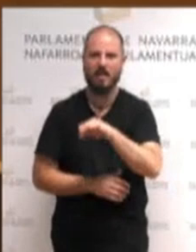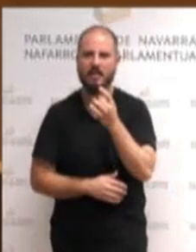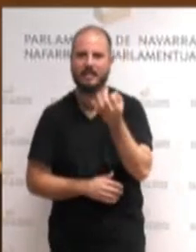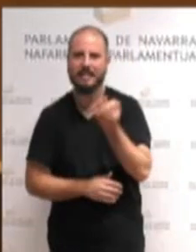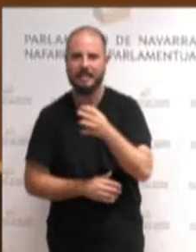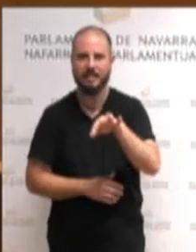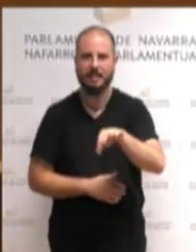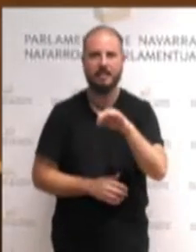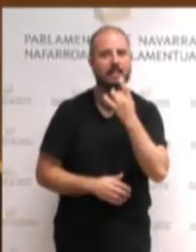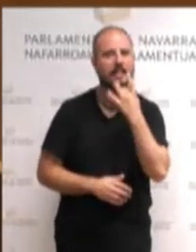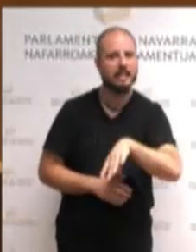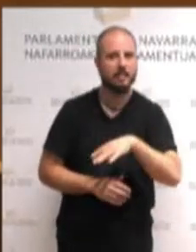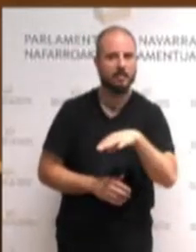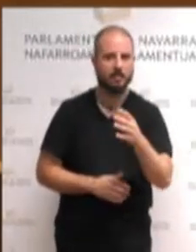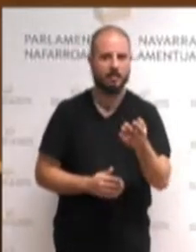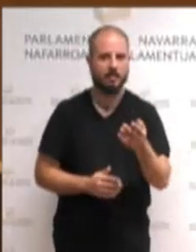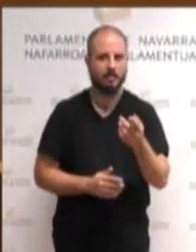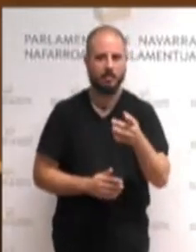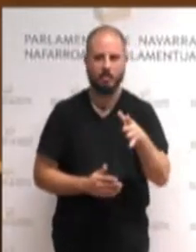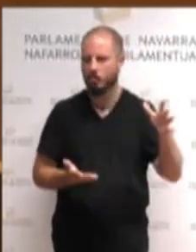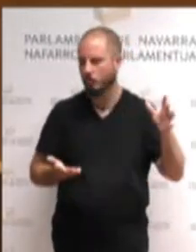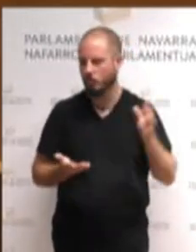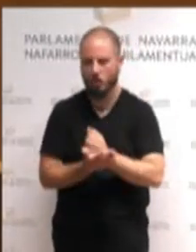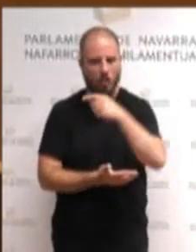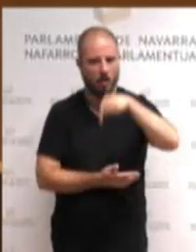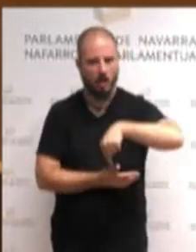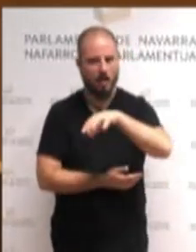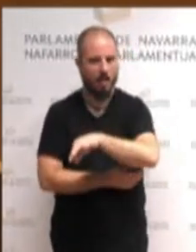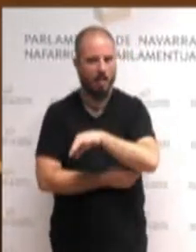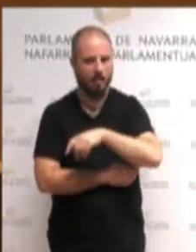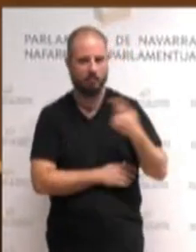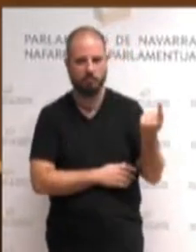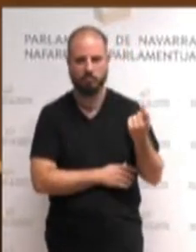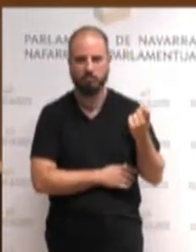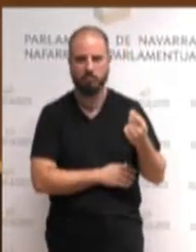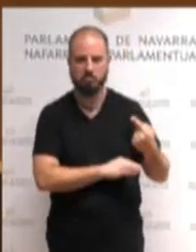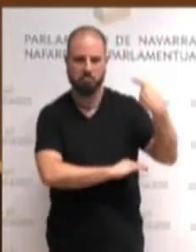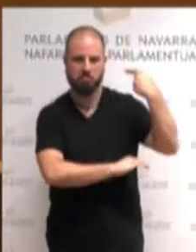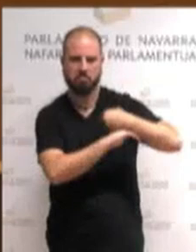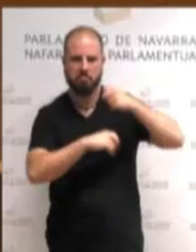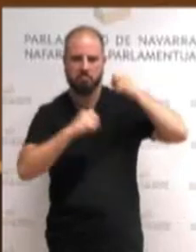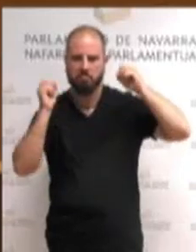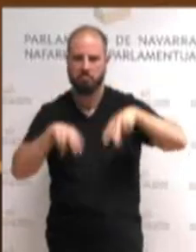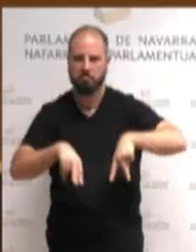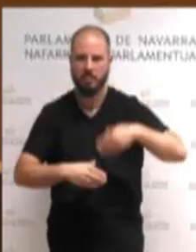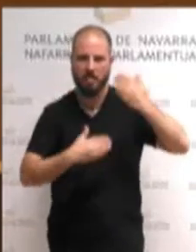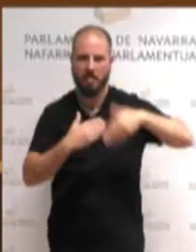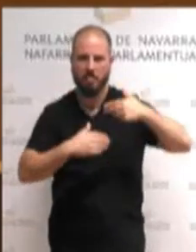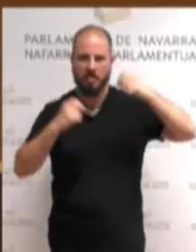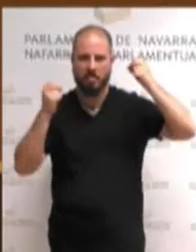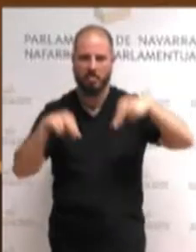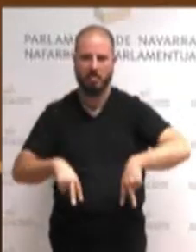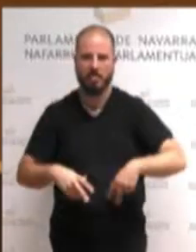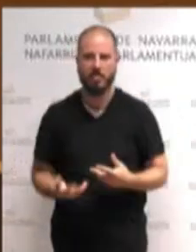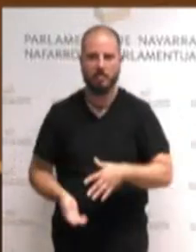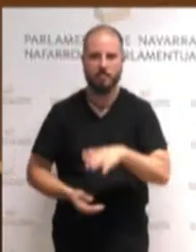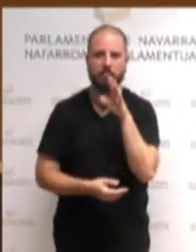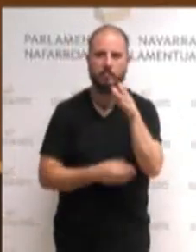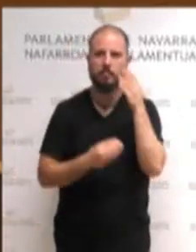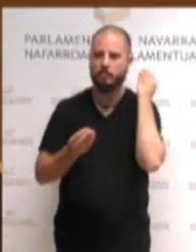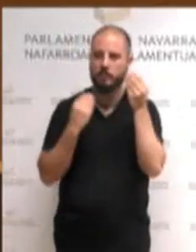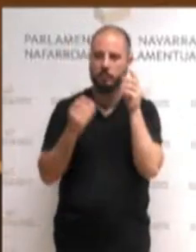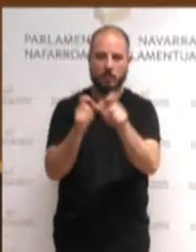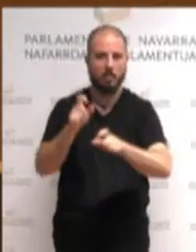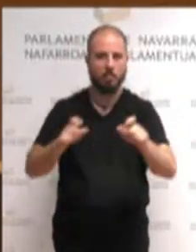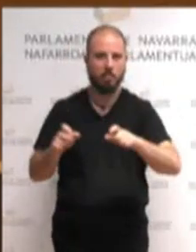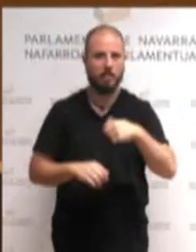decidirlo todo aquí, sin tutelas y sin límites. Porque queremos que las navarras y